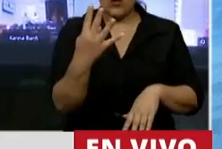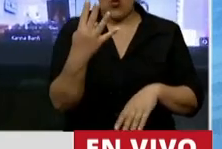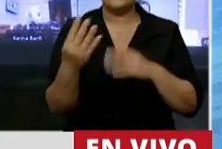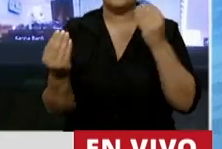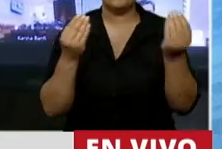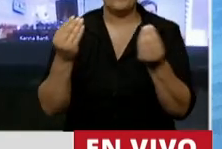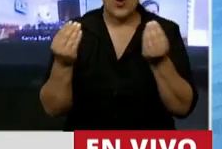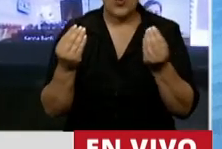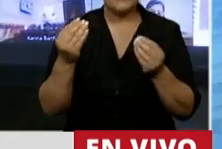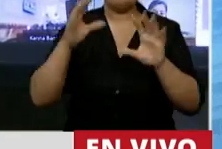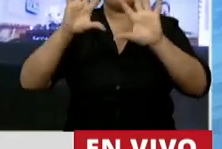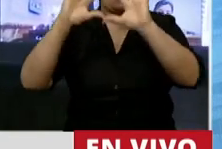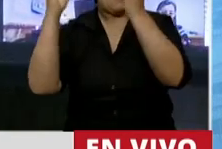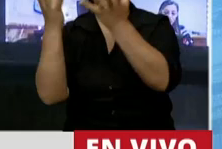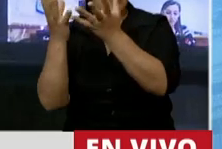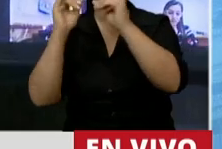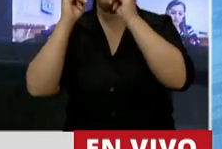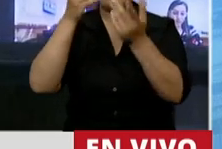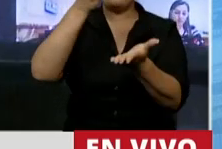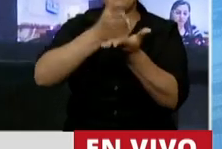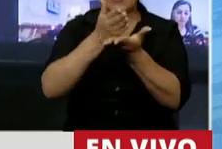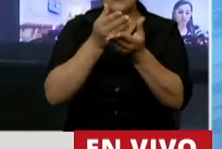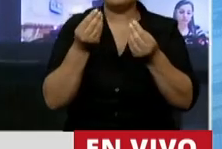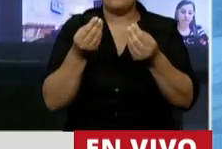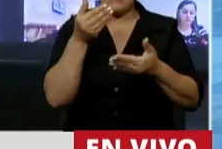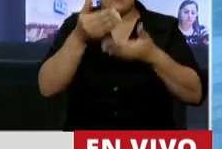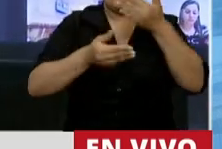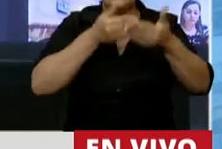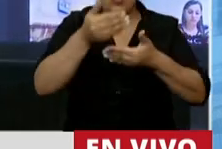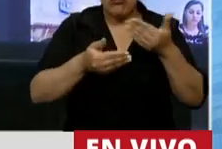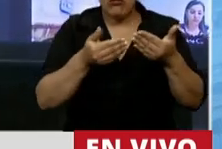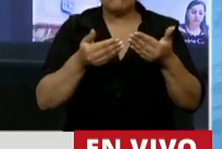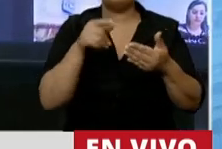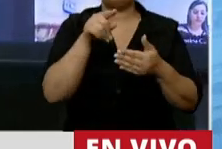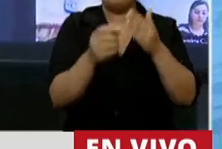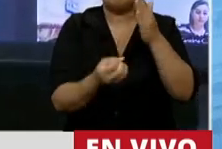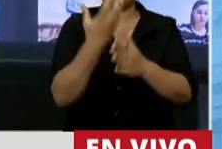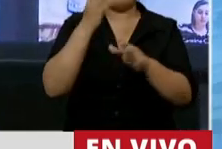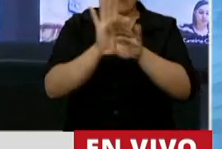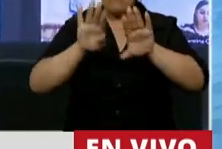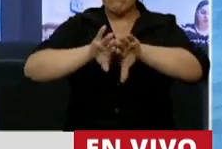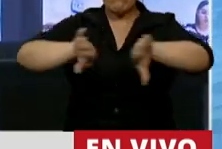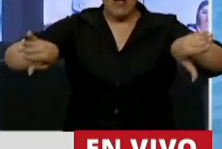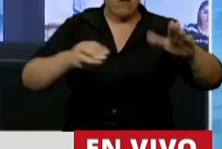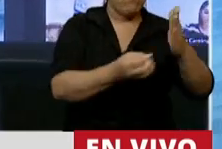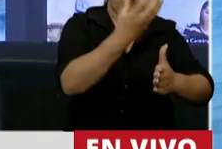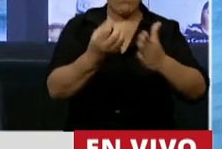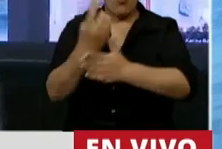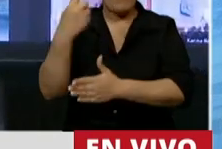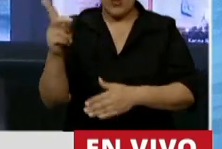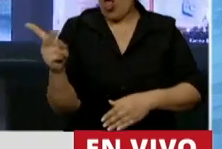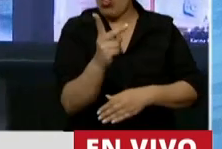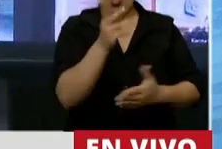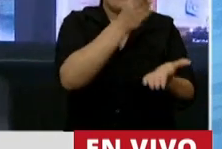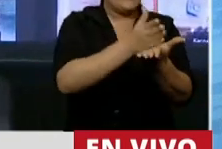el ambiente como el derecho al desarrollo nacen separadamente, pero nacen los dos como